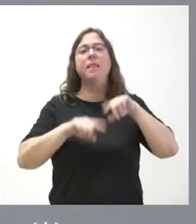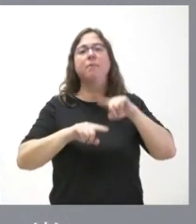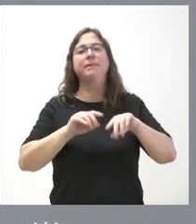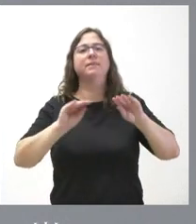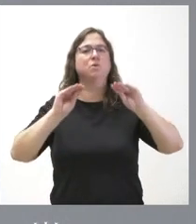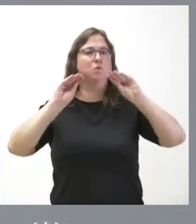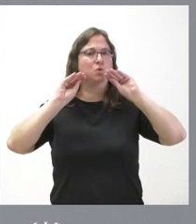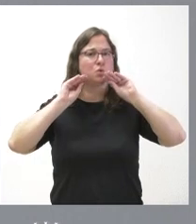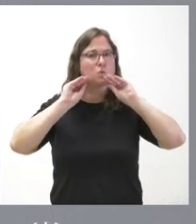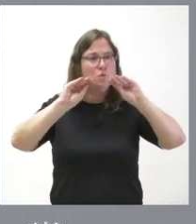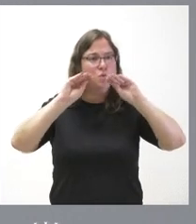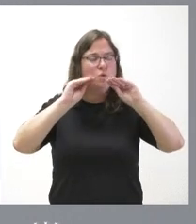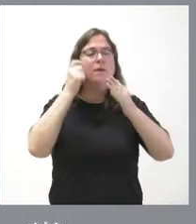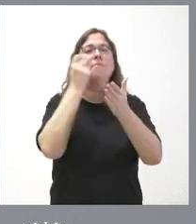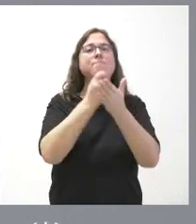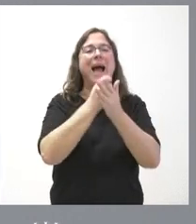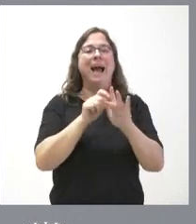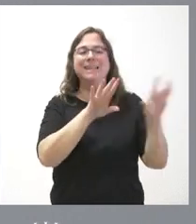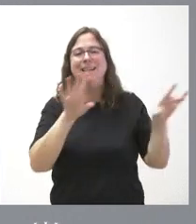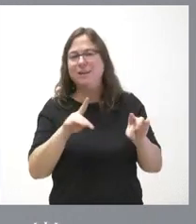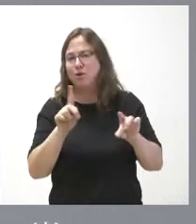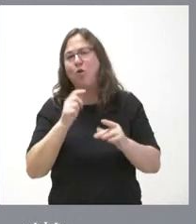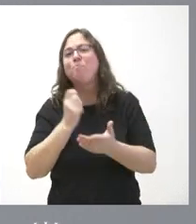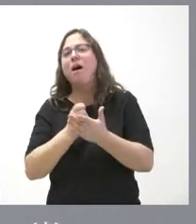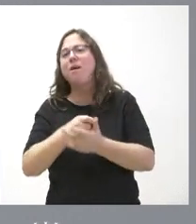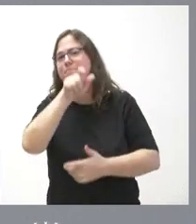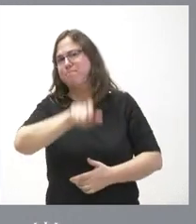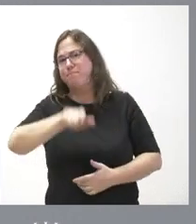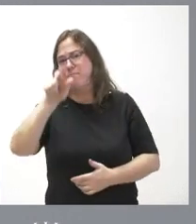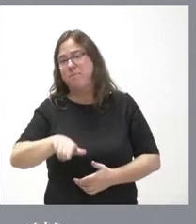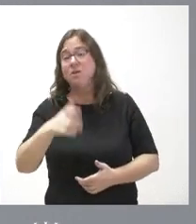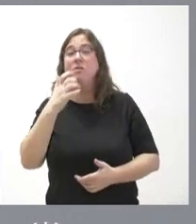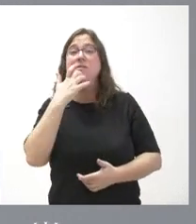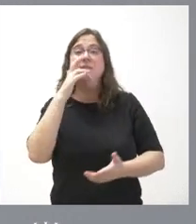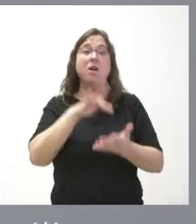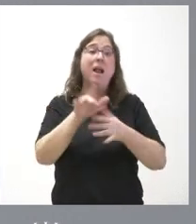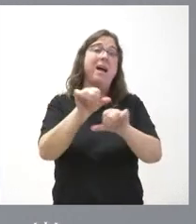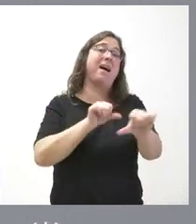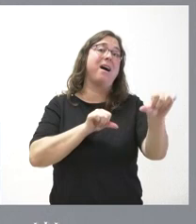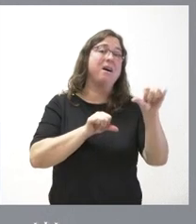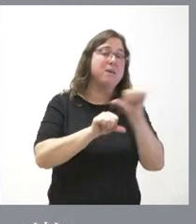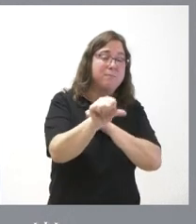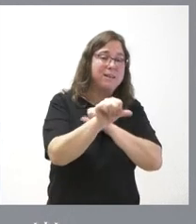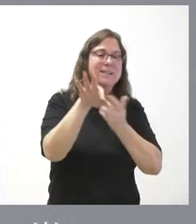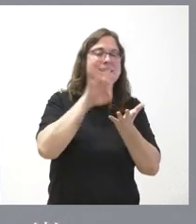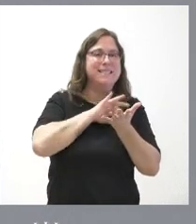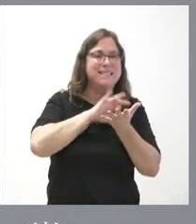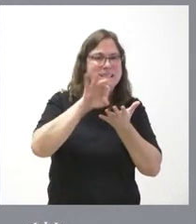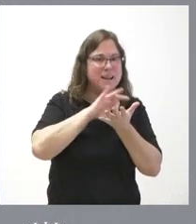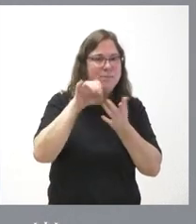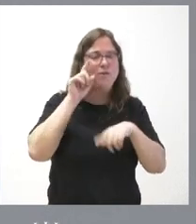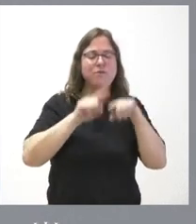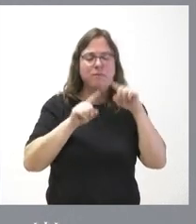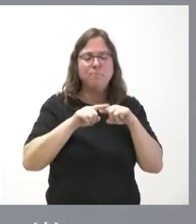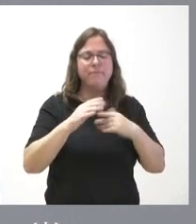se piense que quien paga son los territorios cuando pagan las personas o en virtud del cual se piense que a partir de ahora los servicios tienen que recibirse en función de la capacidad